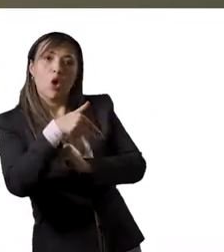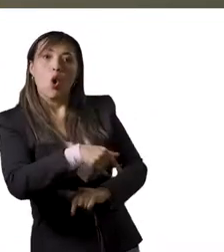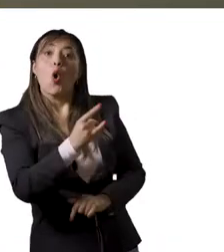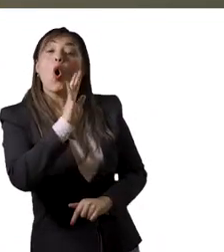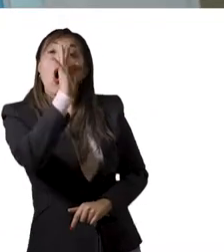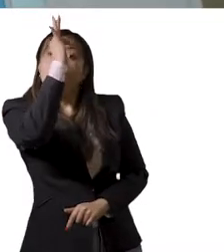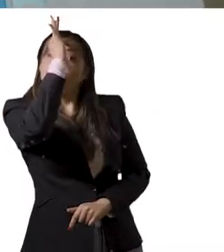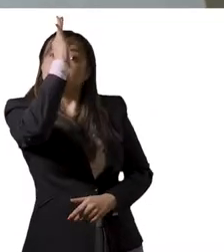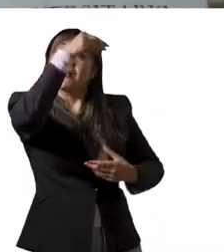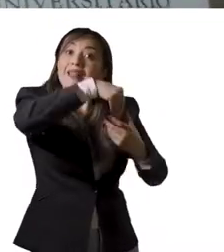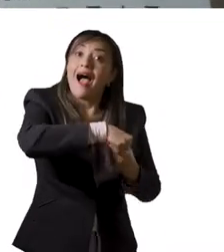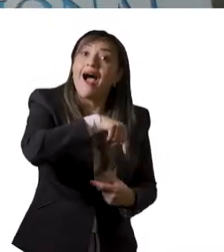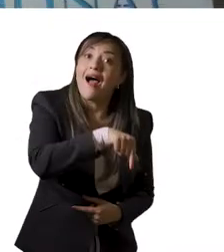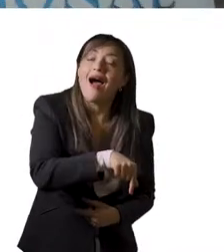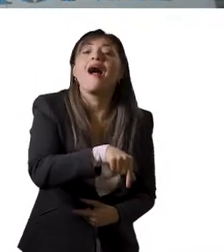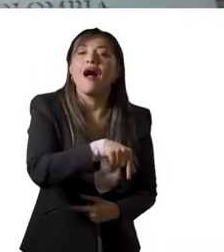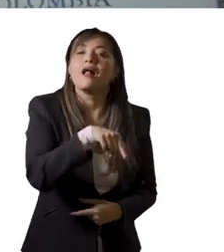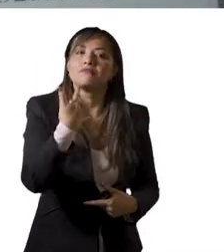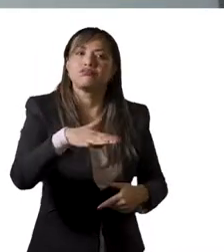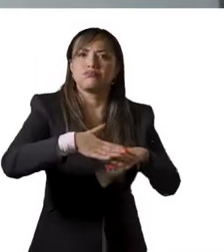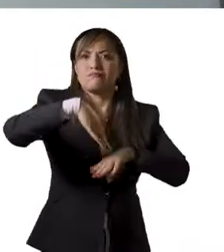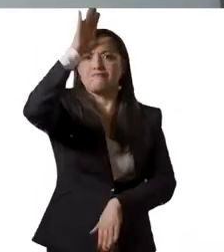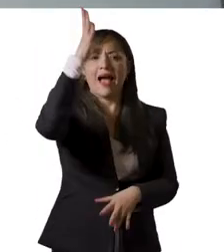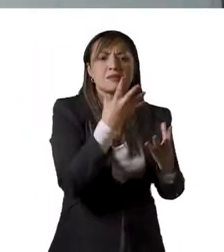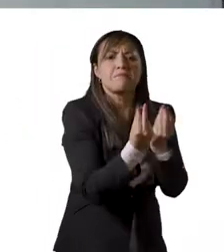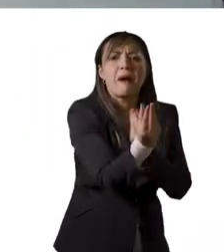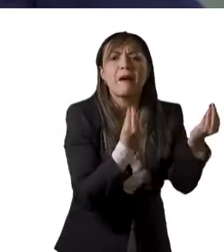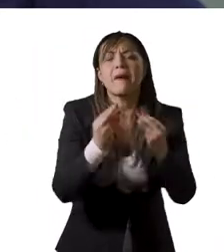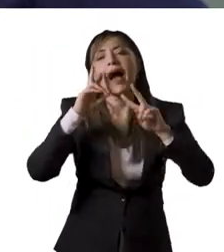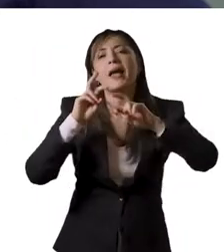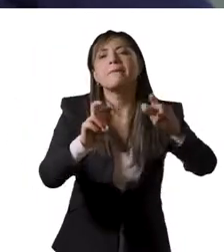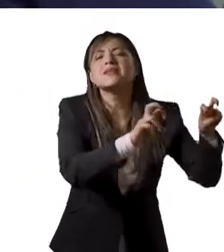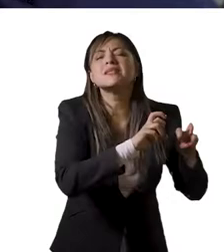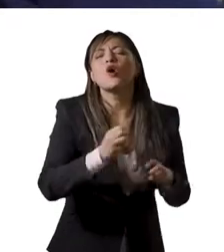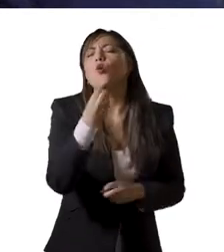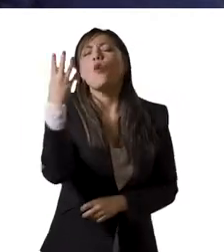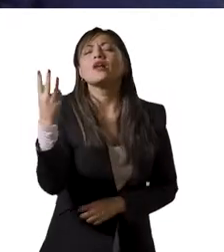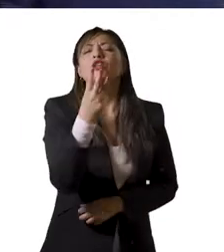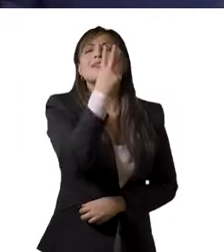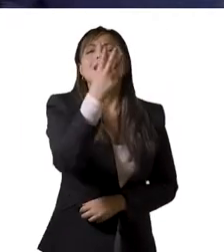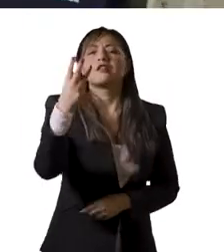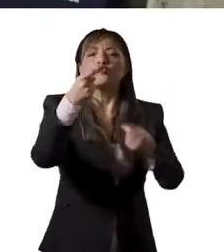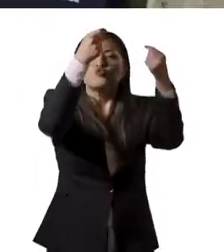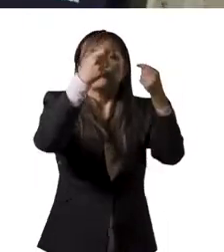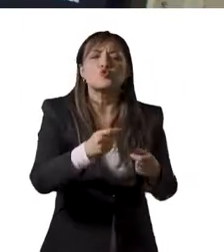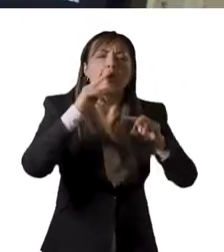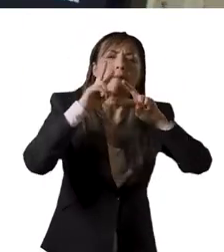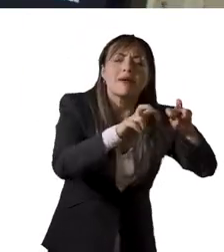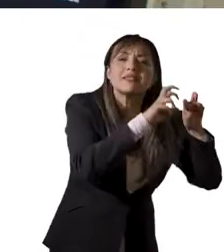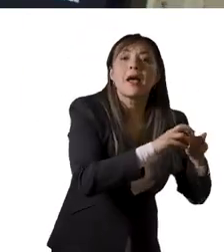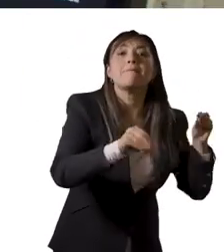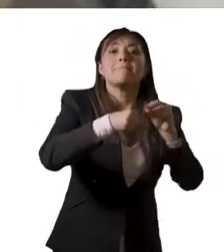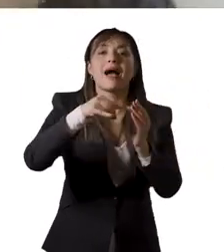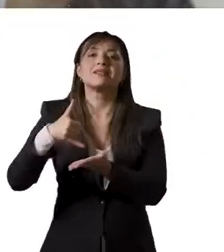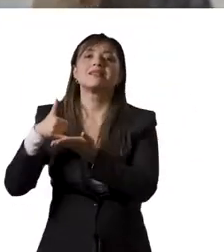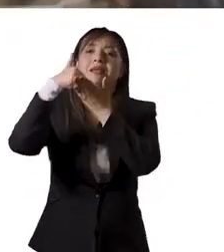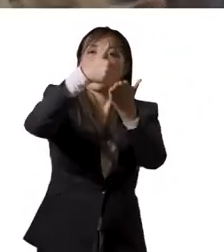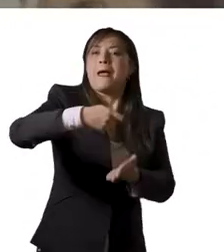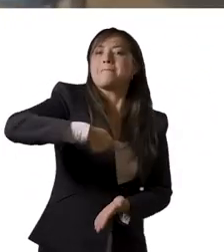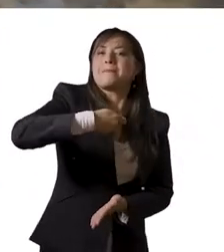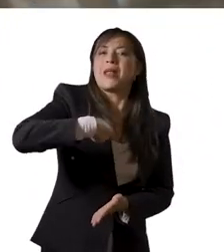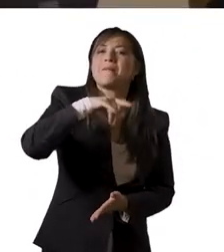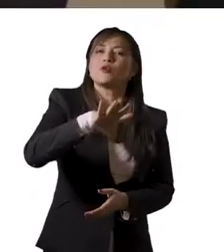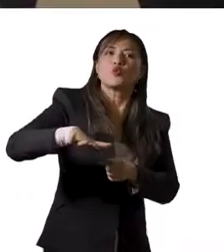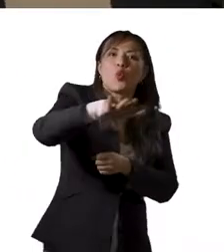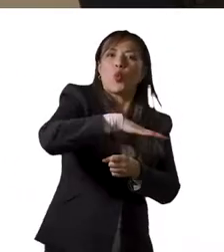Innovación, el Hospital Universitario Nacional es el hospital con más grupos de investigación del país, con 33 en total, y además recibió el